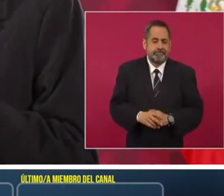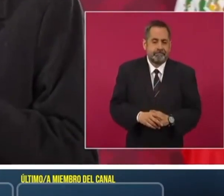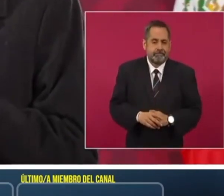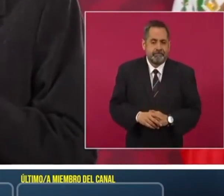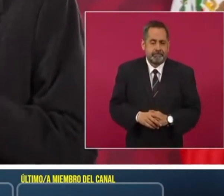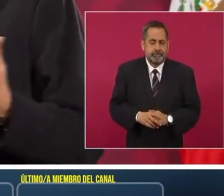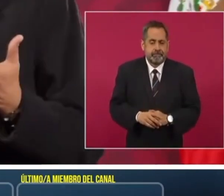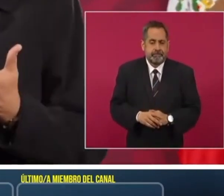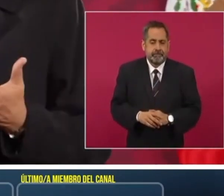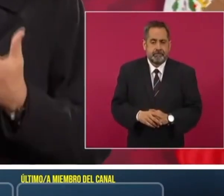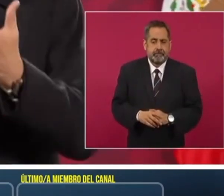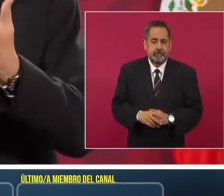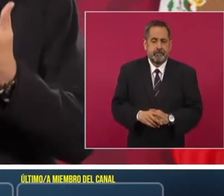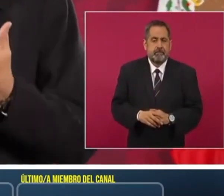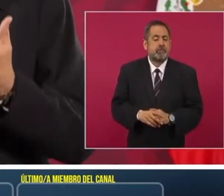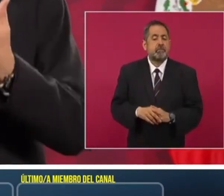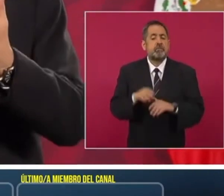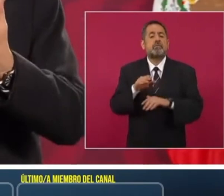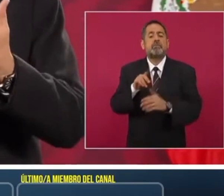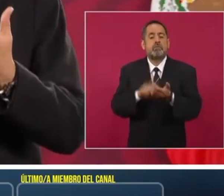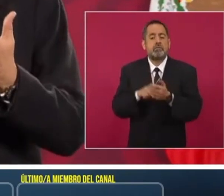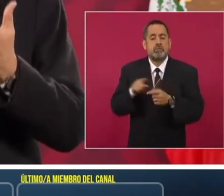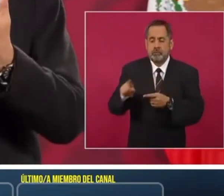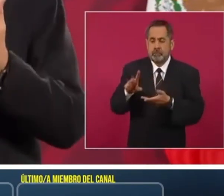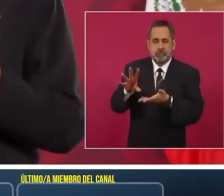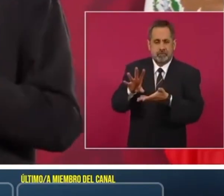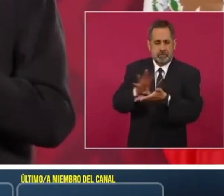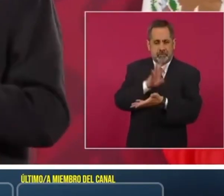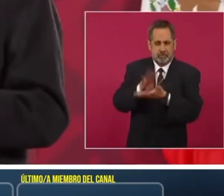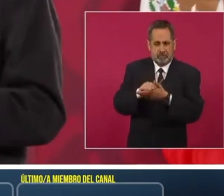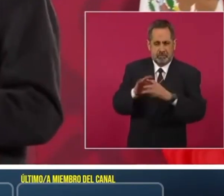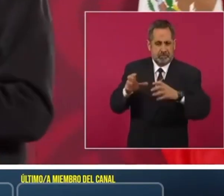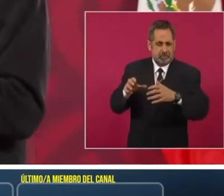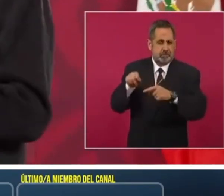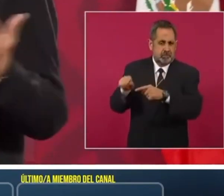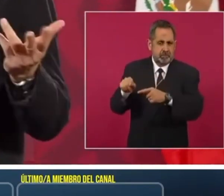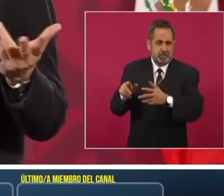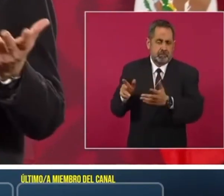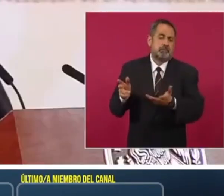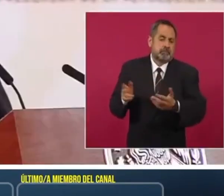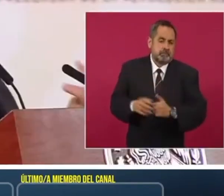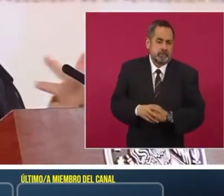En el asunto del matrimonio, pues ahí